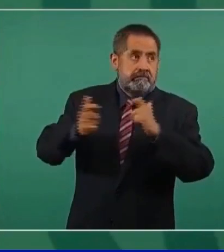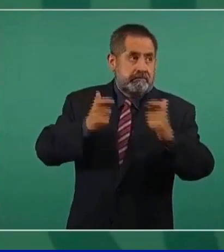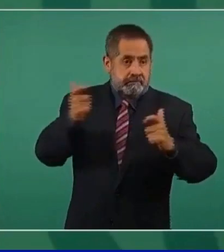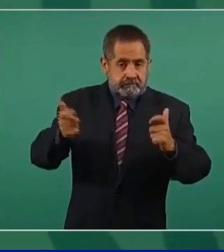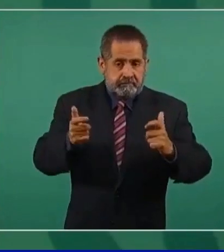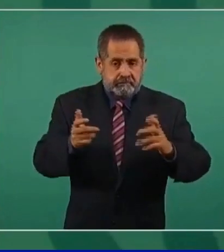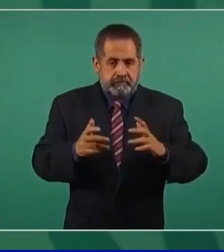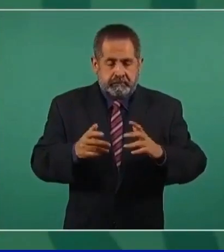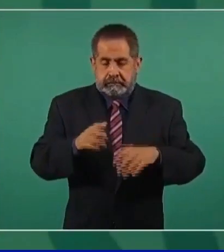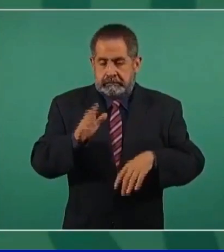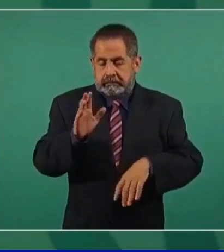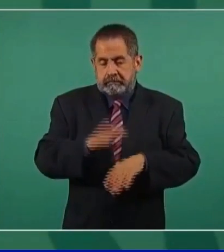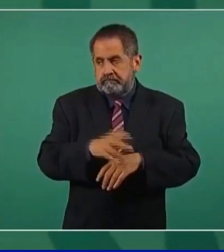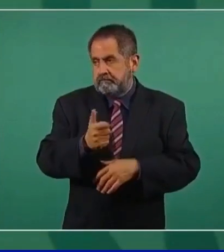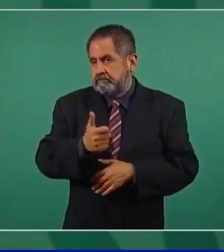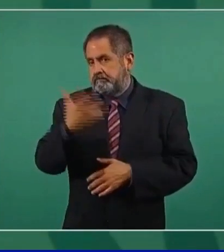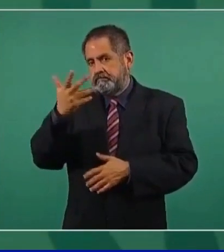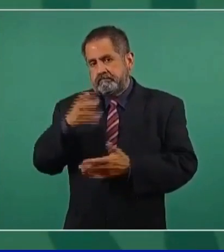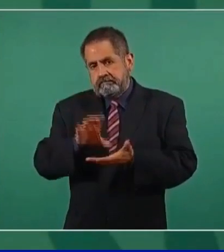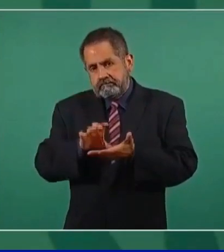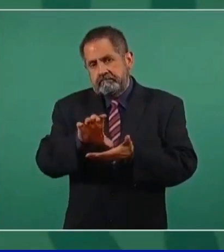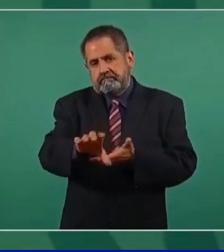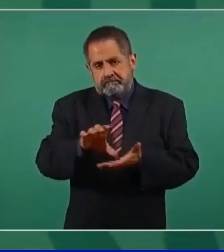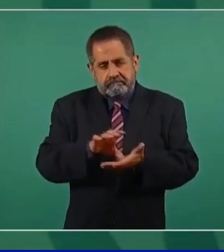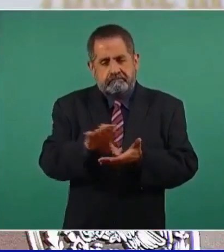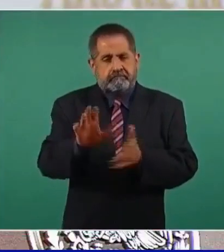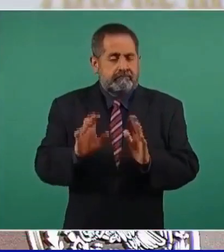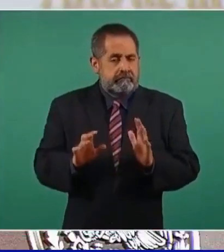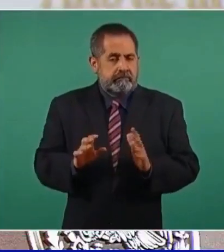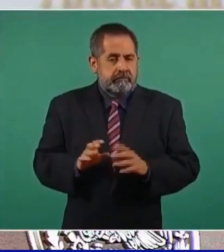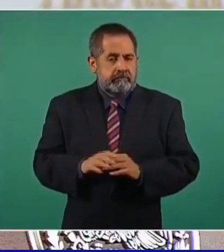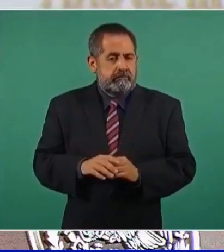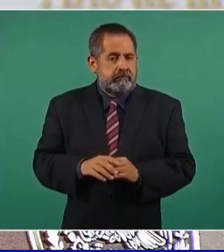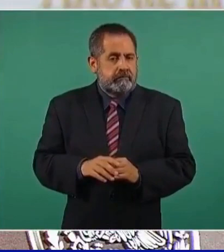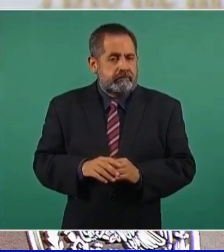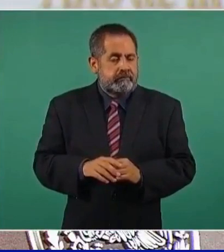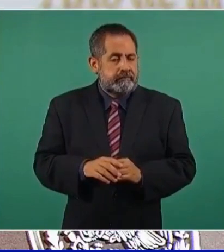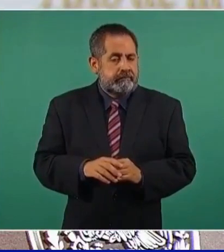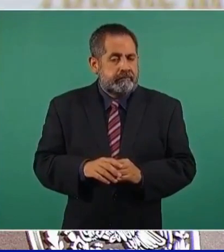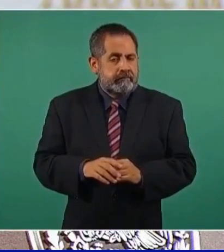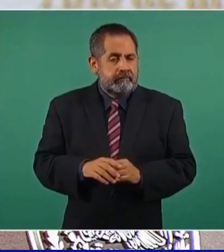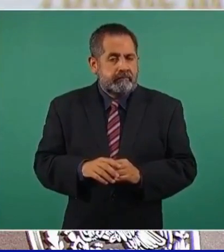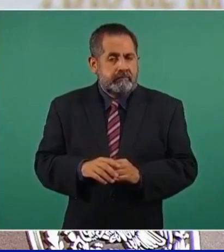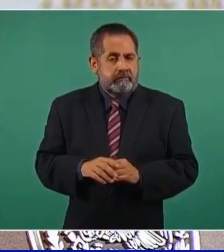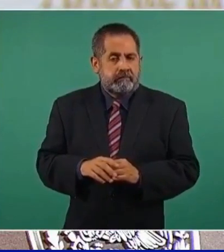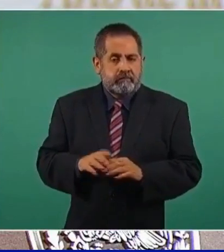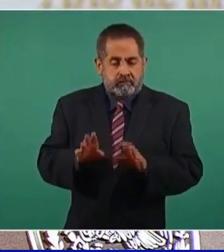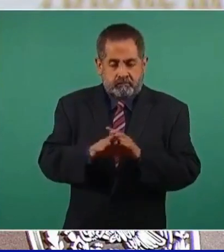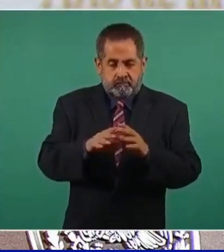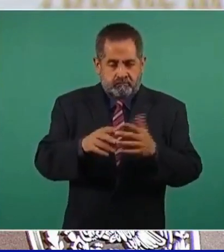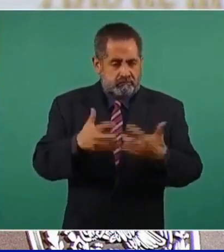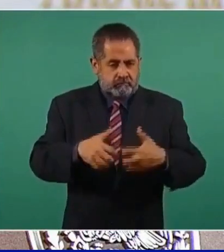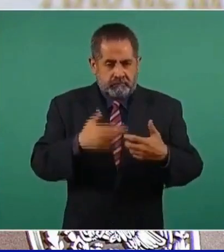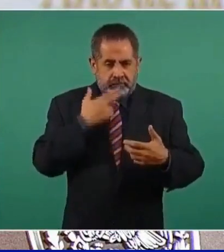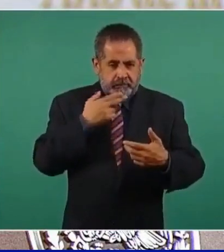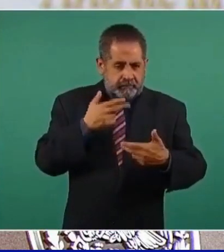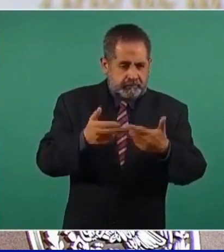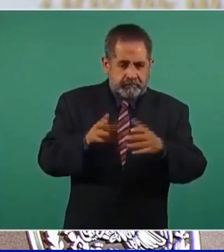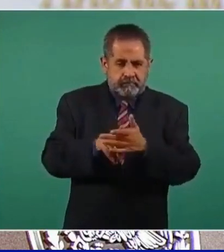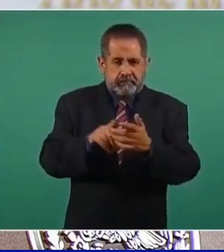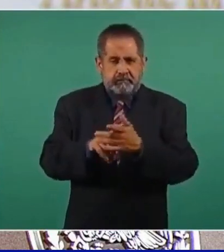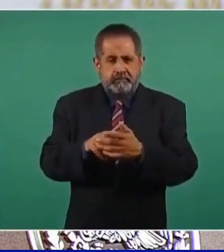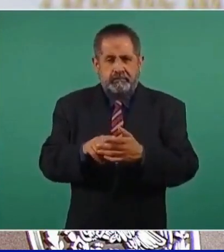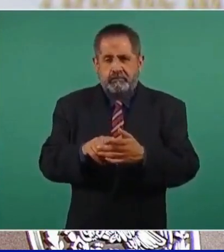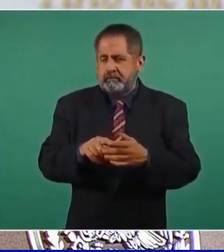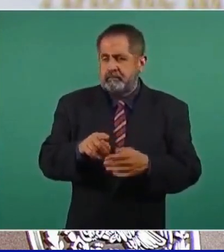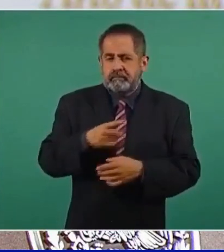cuesta más el servicio que la deuda de Hacienda, lo que